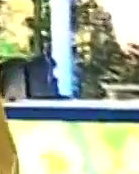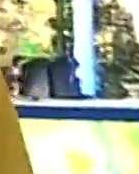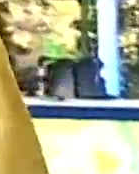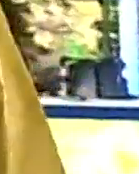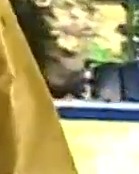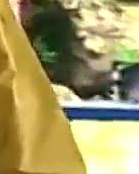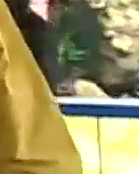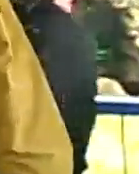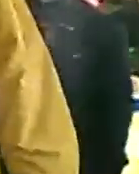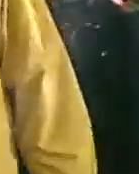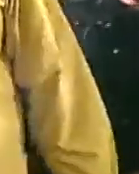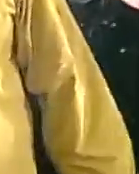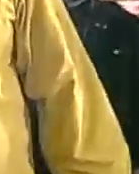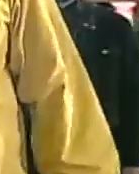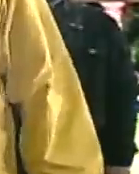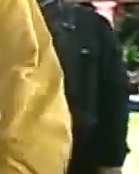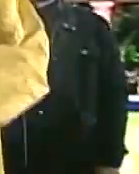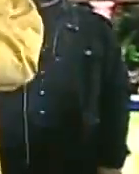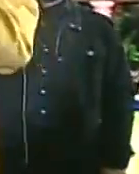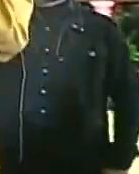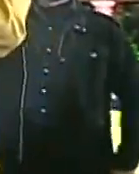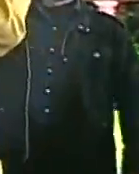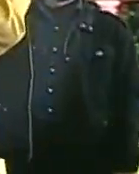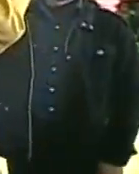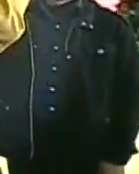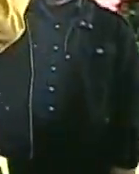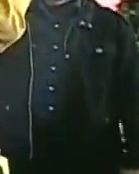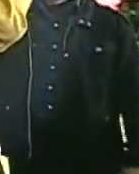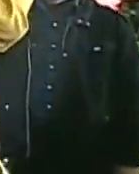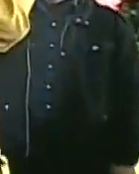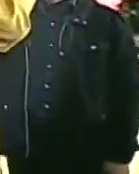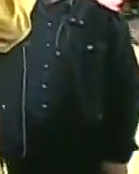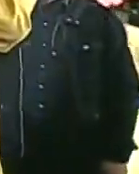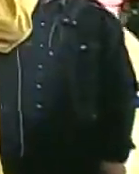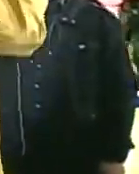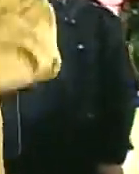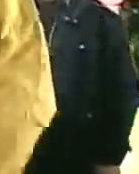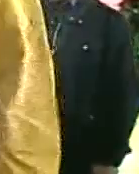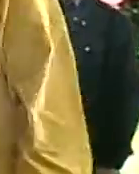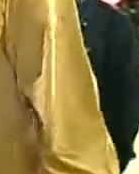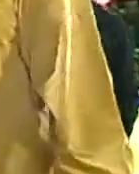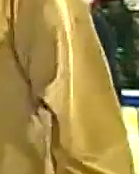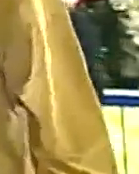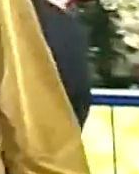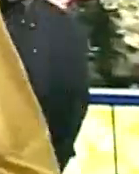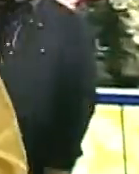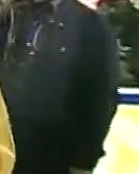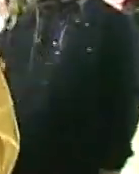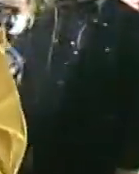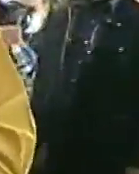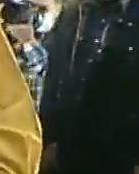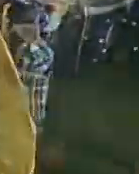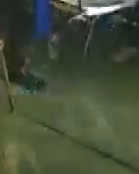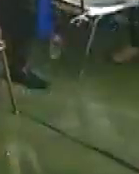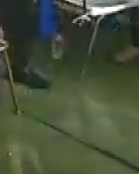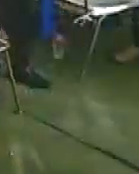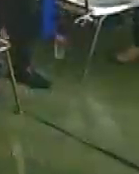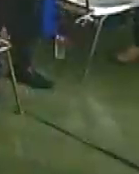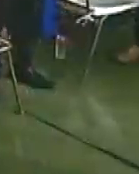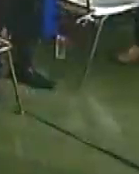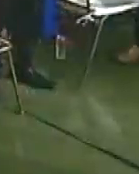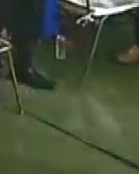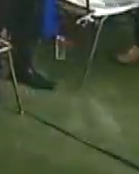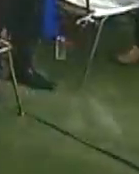de la presidencia, de la república, para hacerle, un seguimiento, permanente, a este importante, tema,